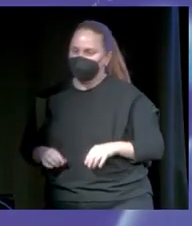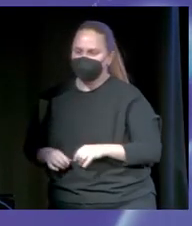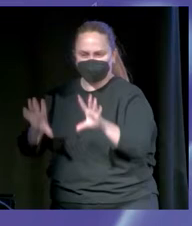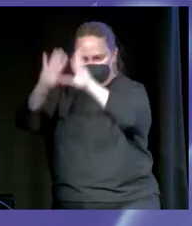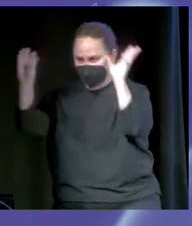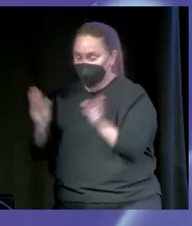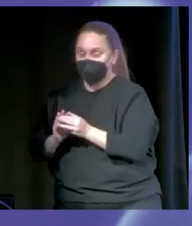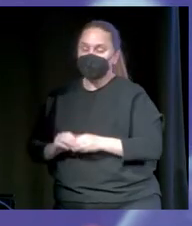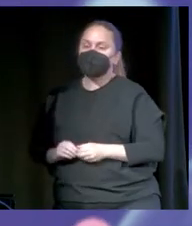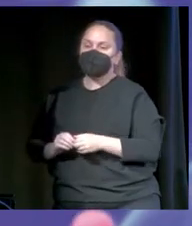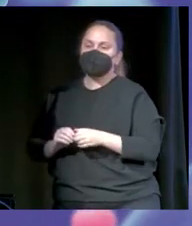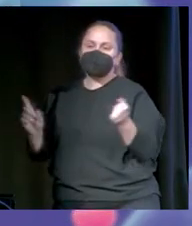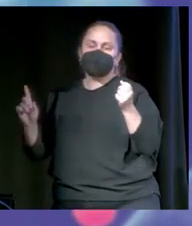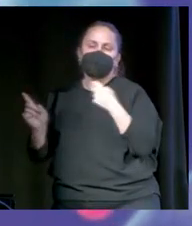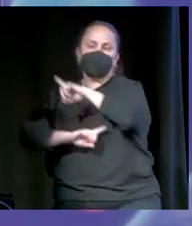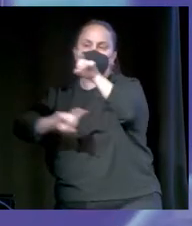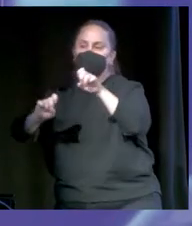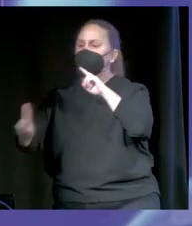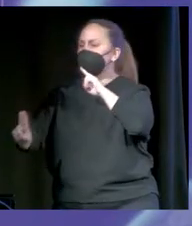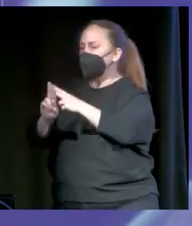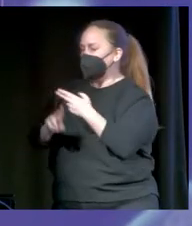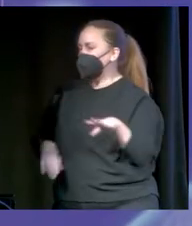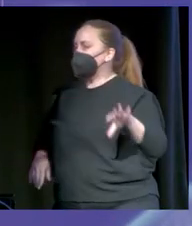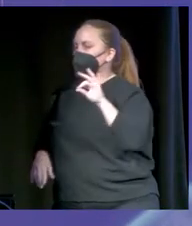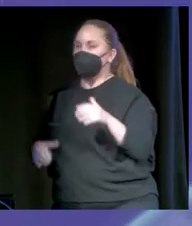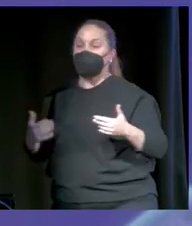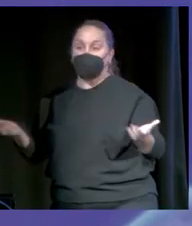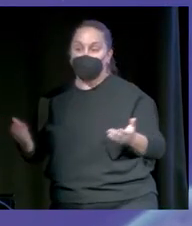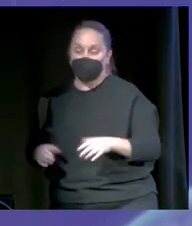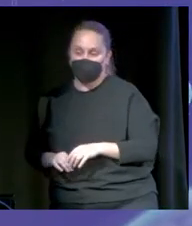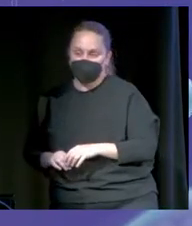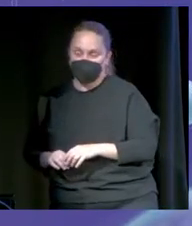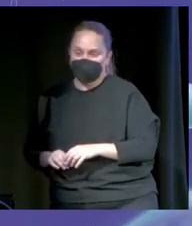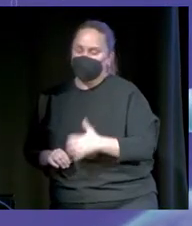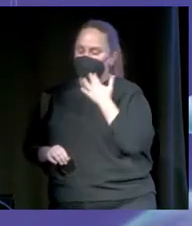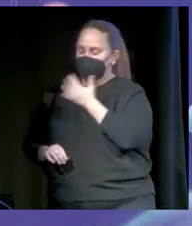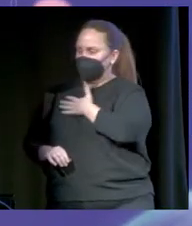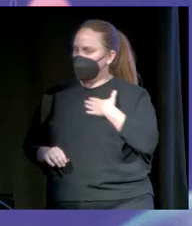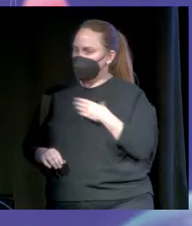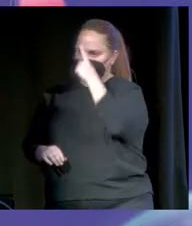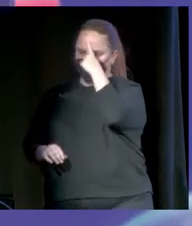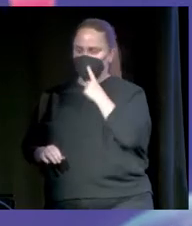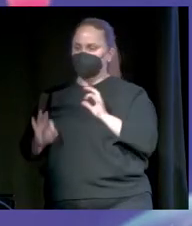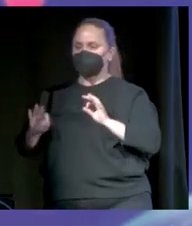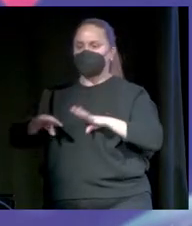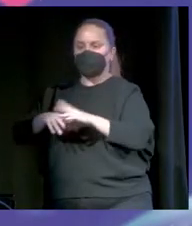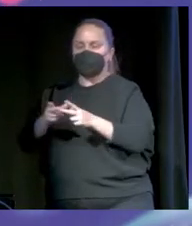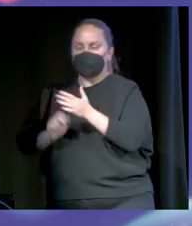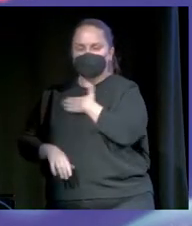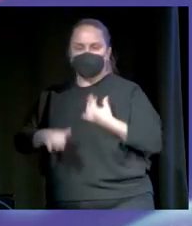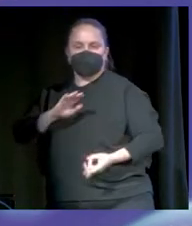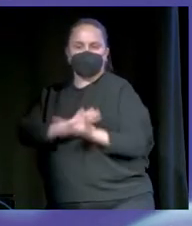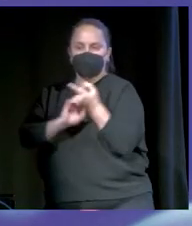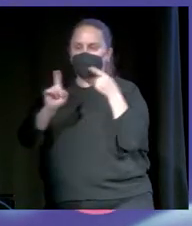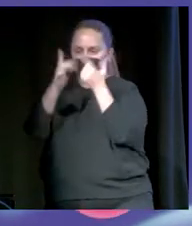Primera pregunta, el nombre. ¿Qué nombre nos ponemos cuando nos queremos hacer una cuenta en redes sociales y queremos divulgar?